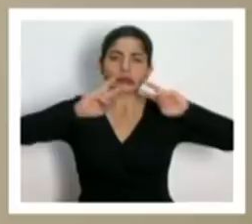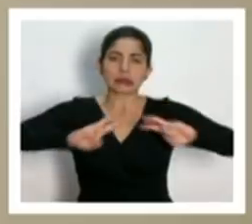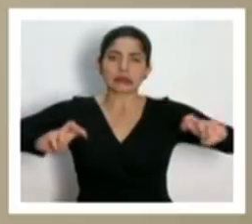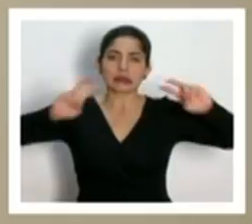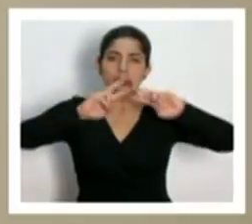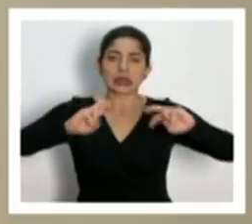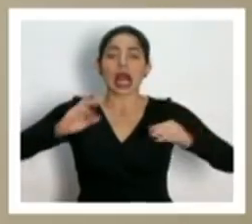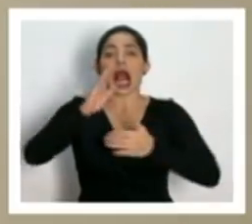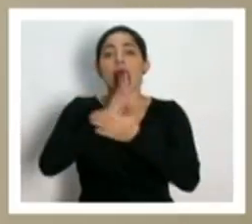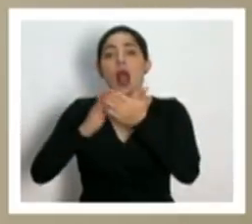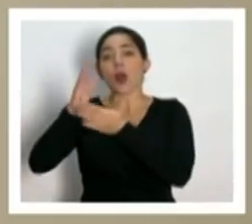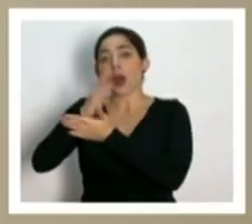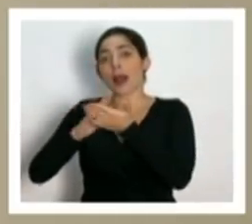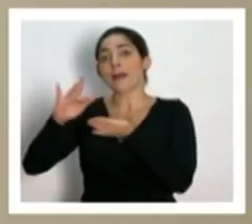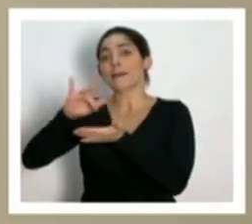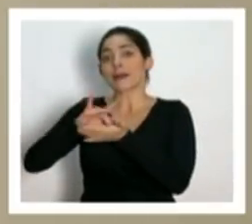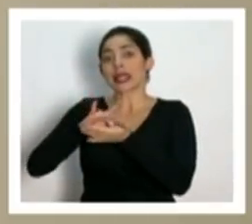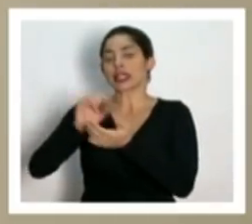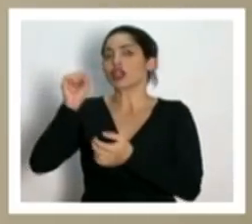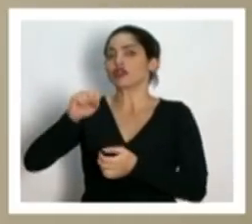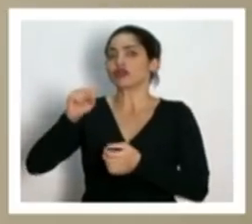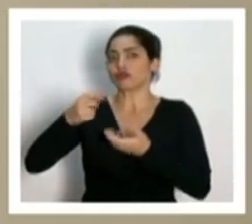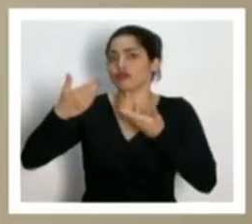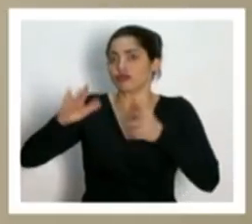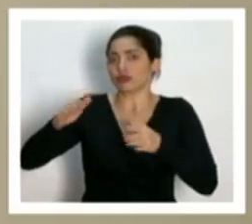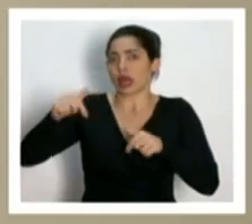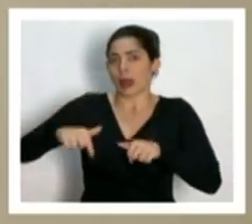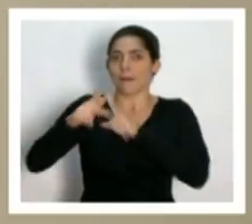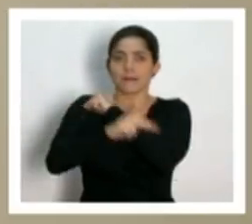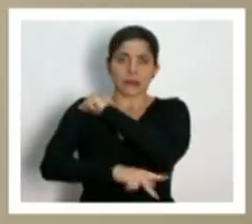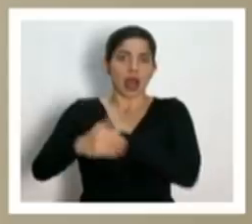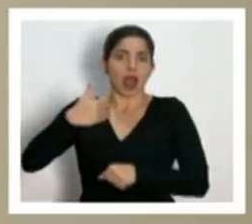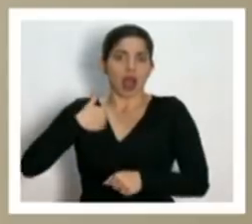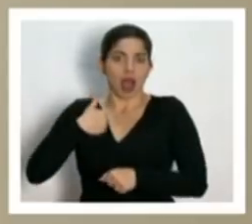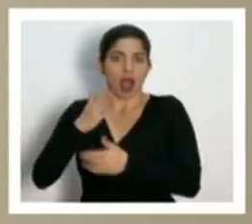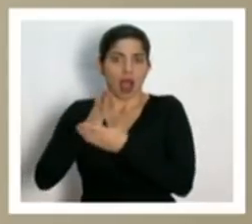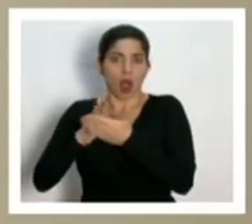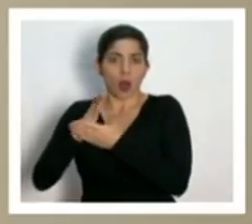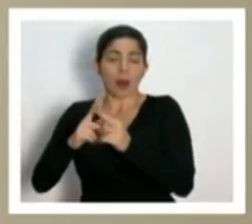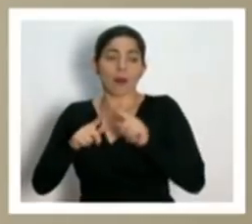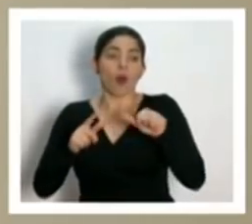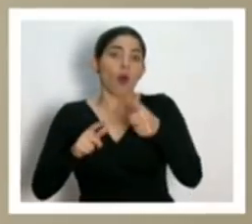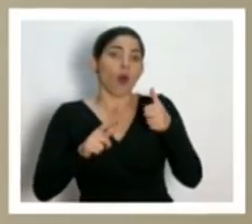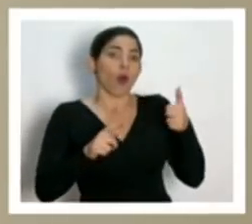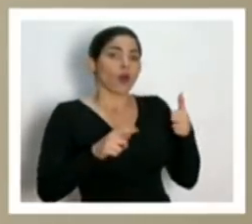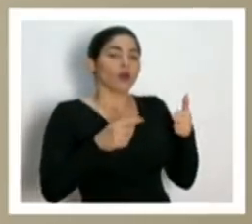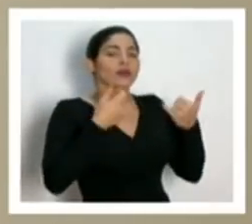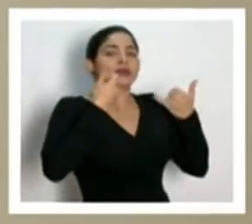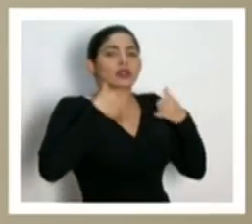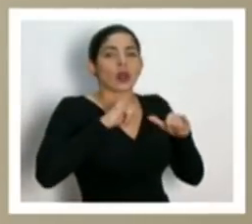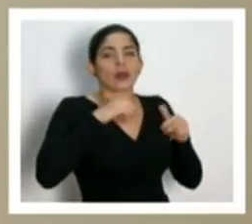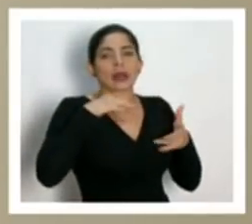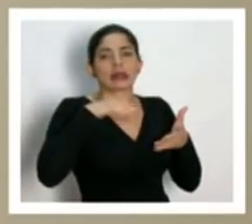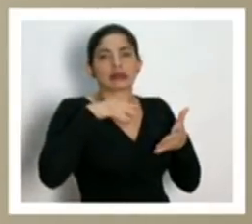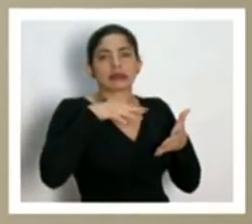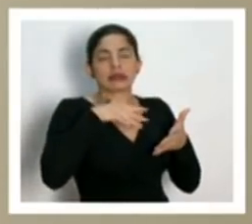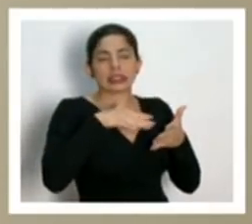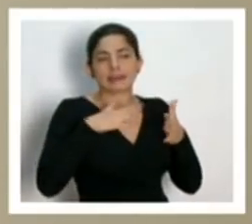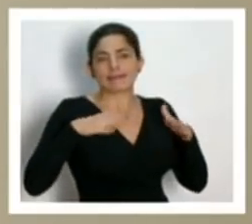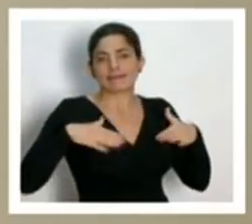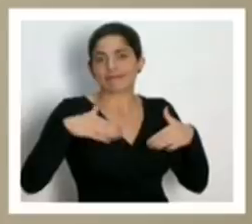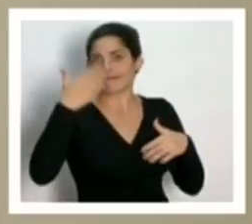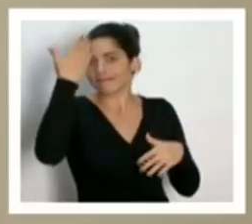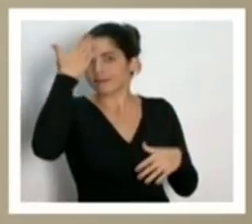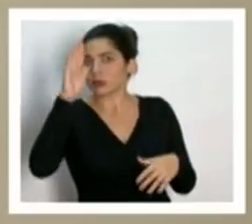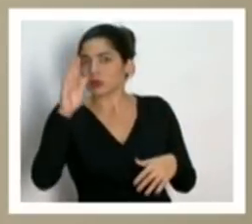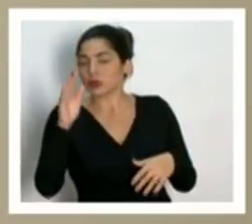hay algunos medicamentos que si están ya disponibles en el país y otros pues en realidad todavía están en algún estudio posterior y no sabemos exactamente